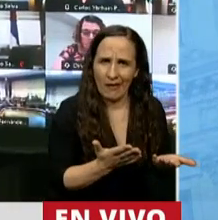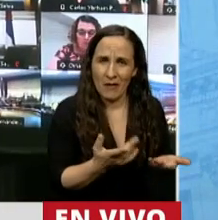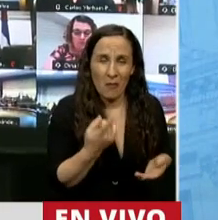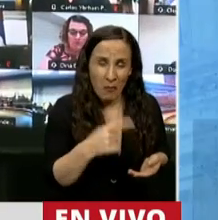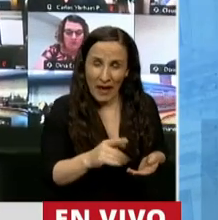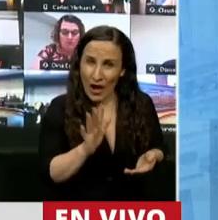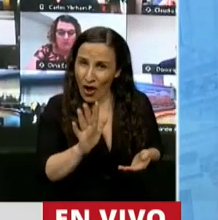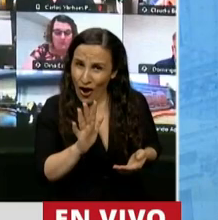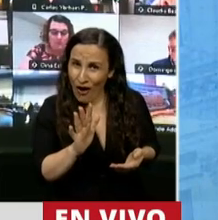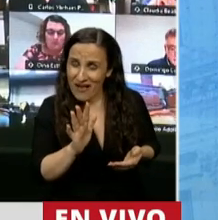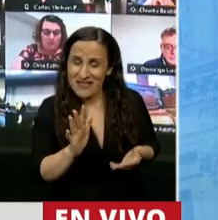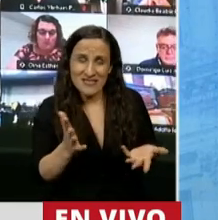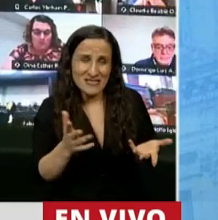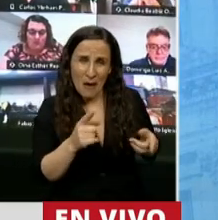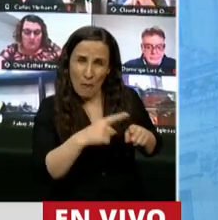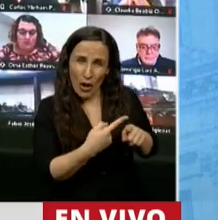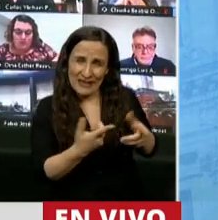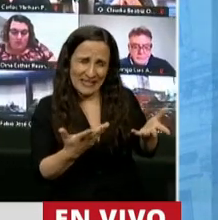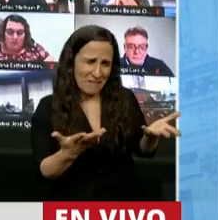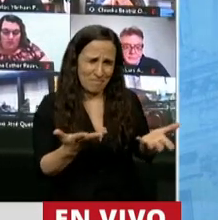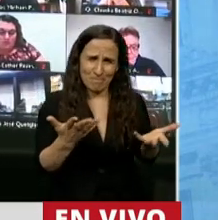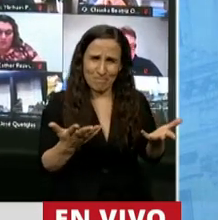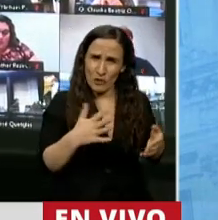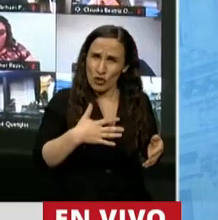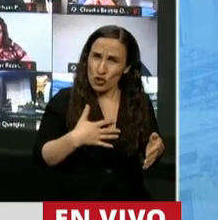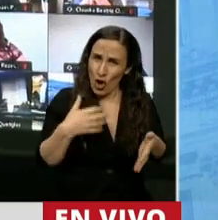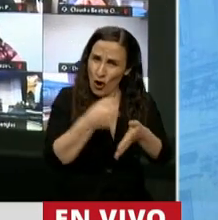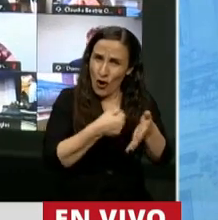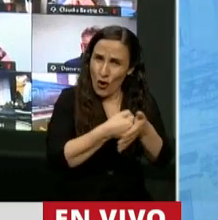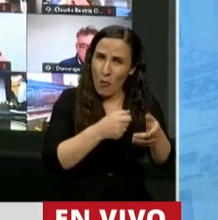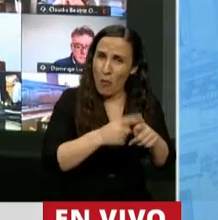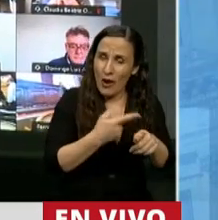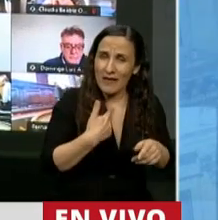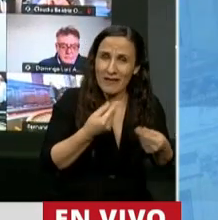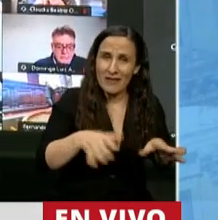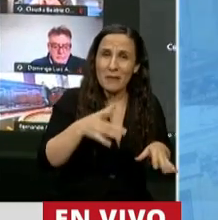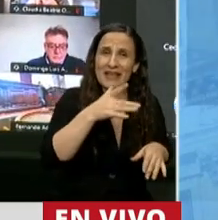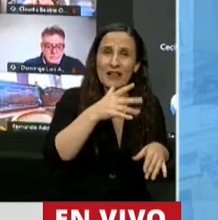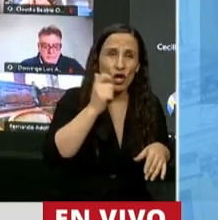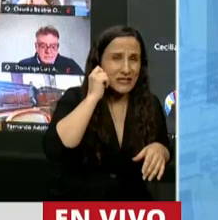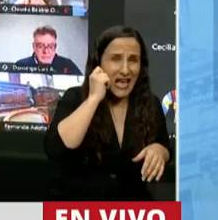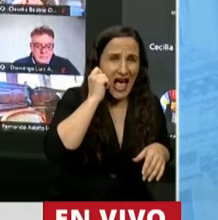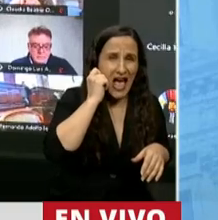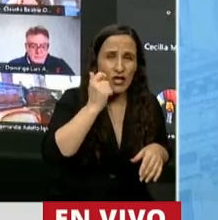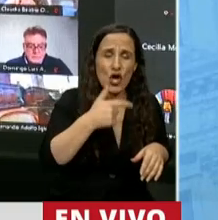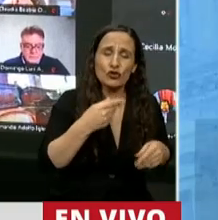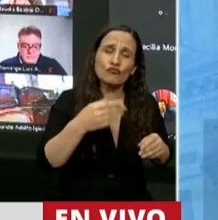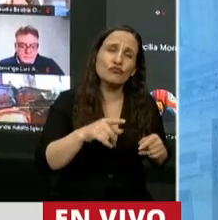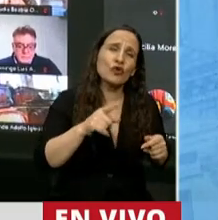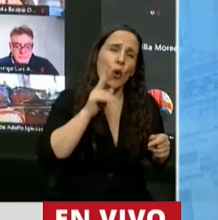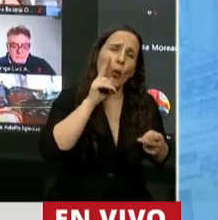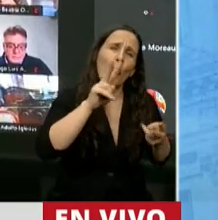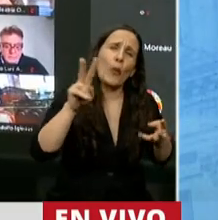desde el punto de vista político. Yo soy militante política desde que tengo 14 años, vi subir, vi